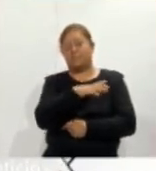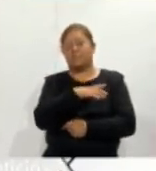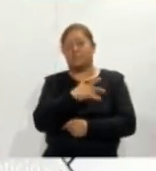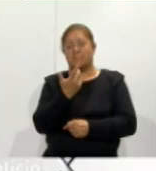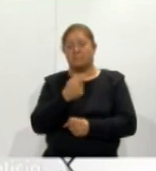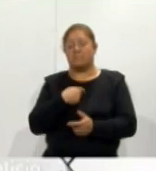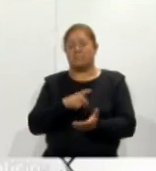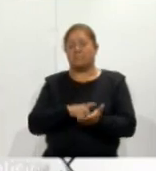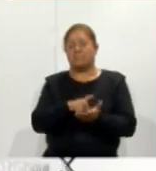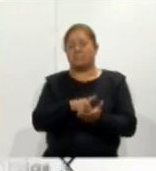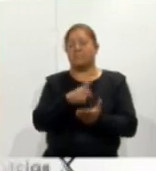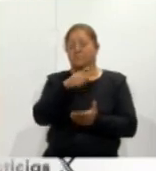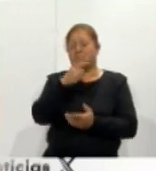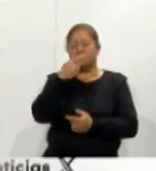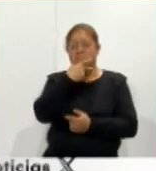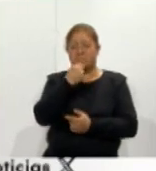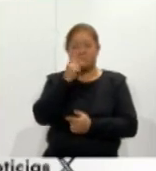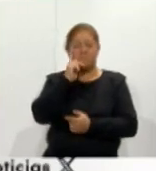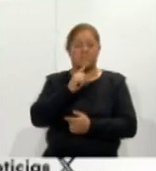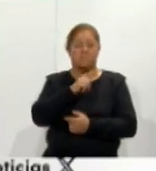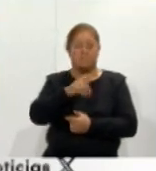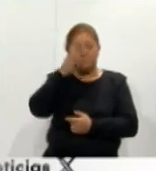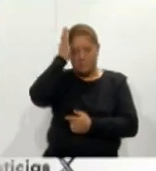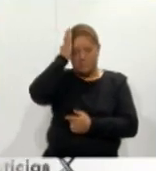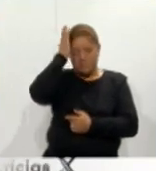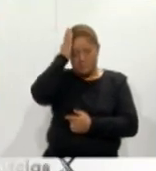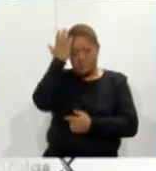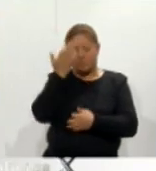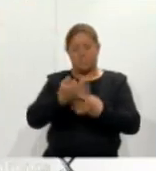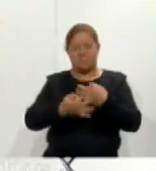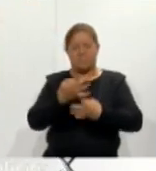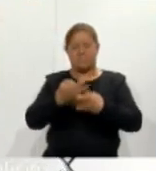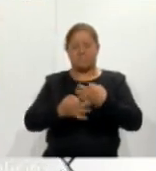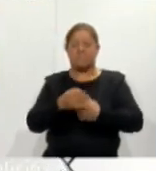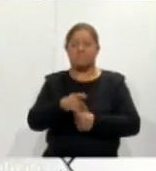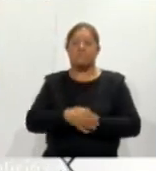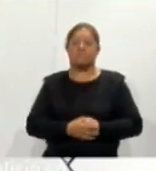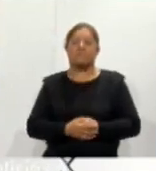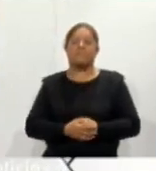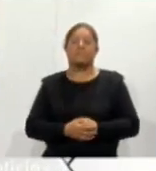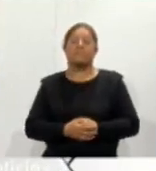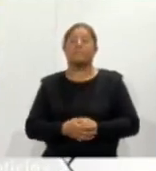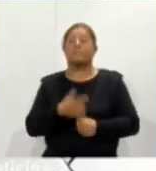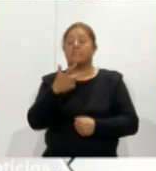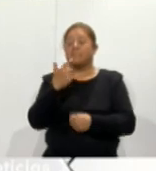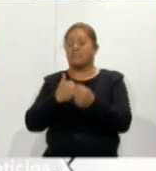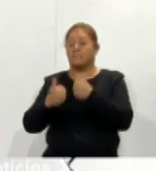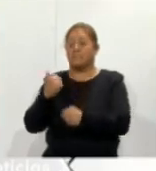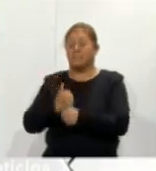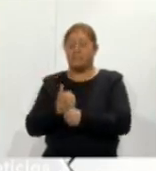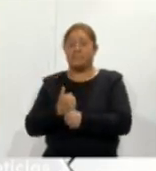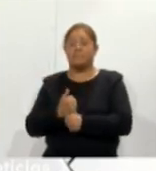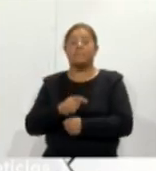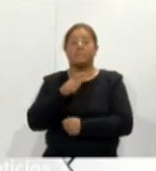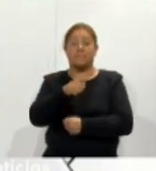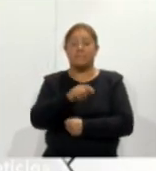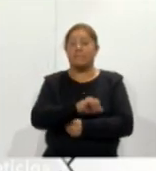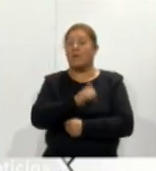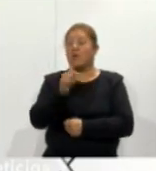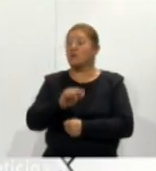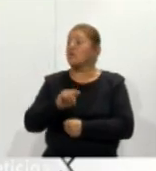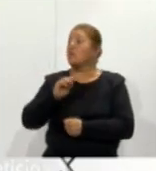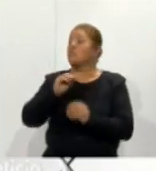o la titular del Poder Ejecutivo para un periodo de siete años sin posibilidad de que sea electa para otro de manera